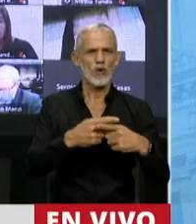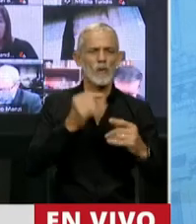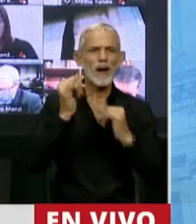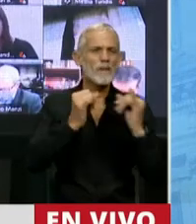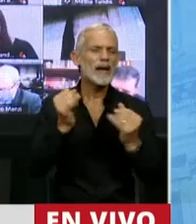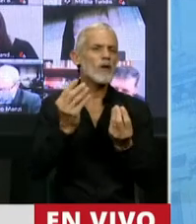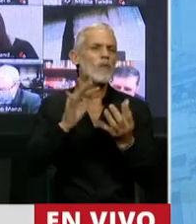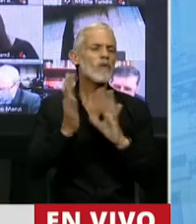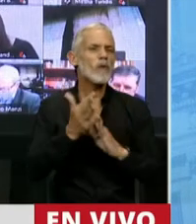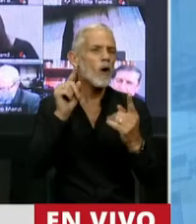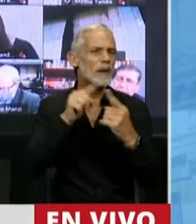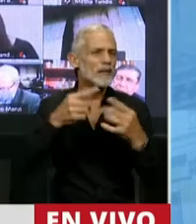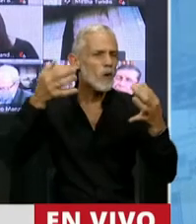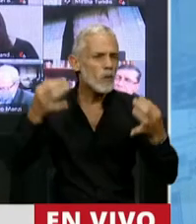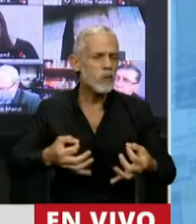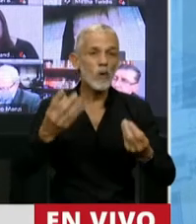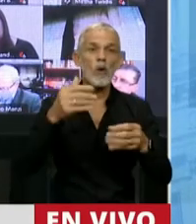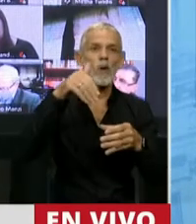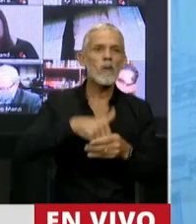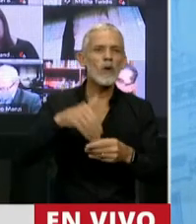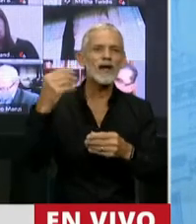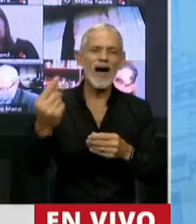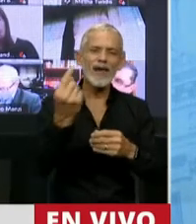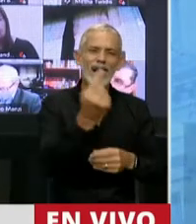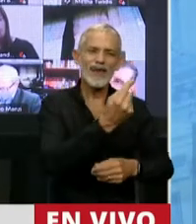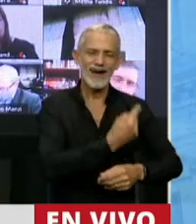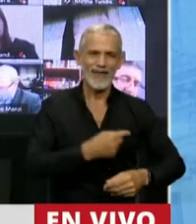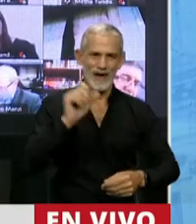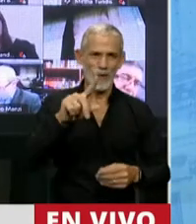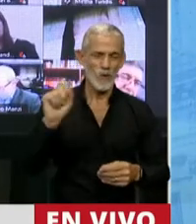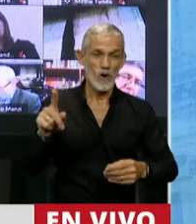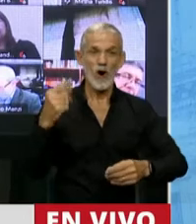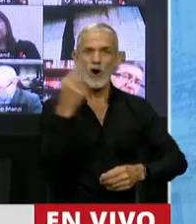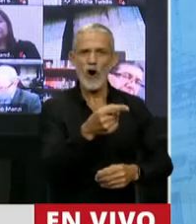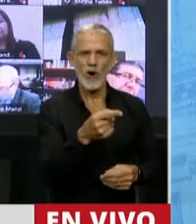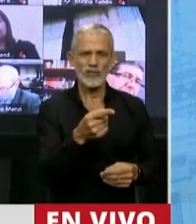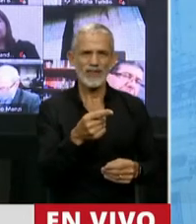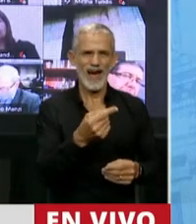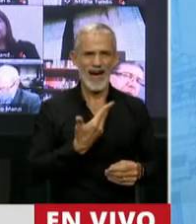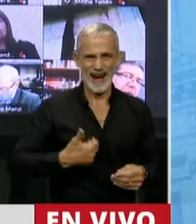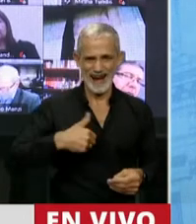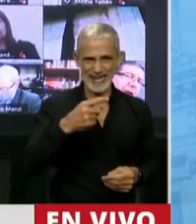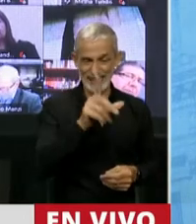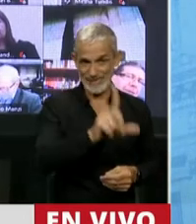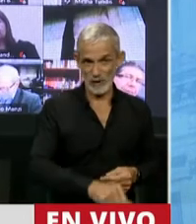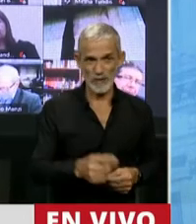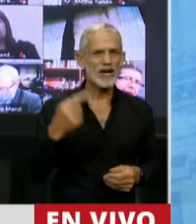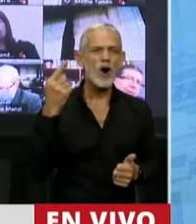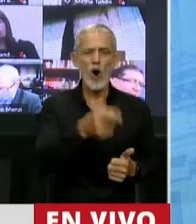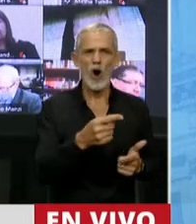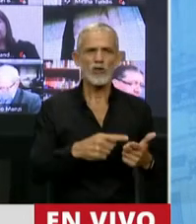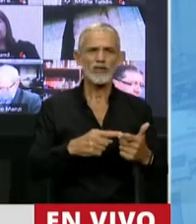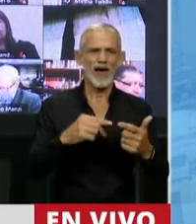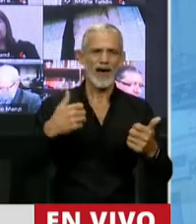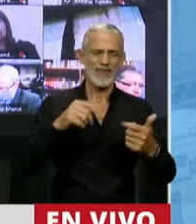cara de cómo vota cada uno en contra de la República, en contra